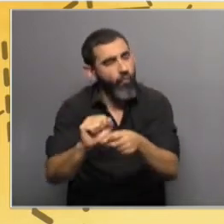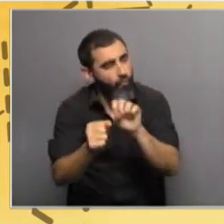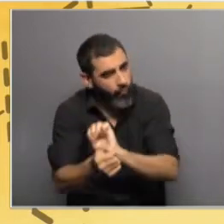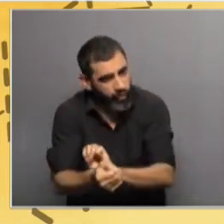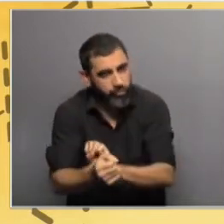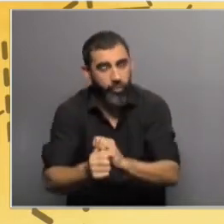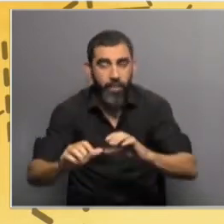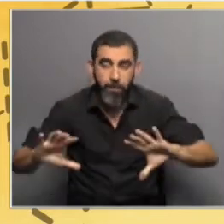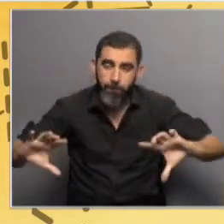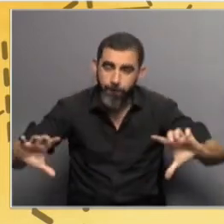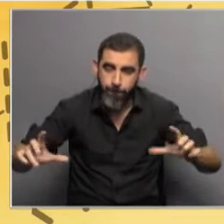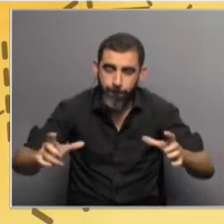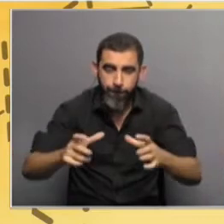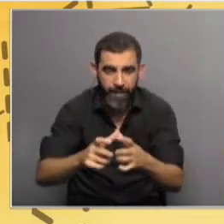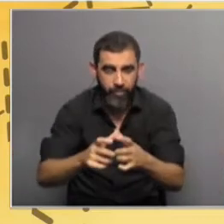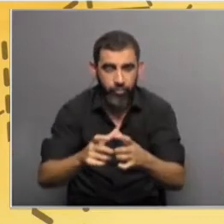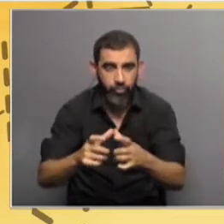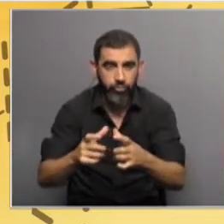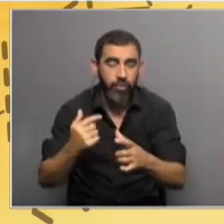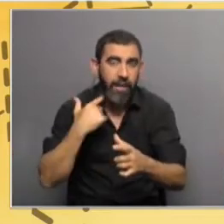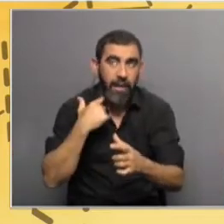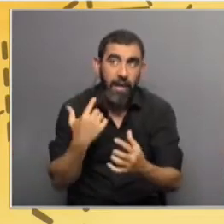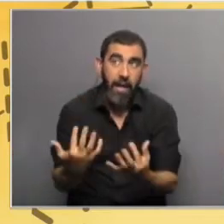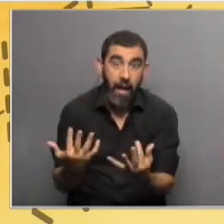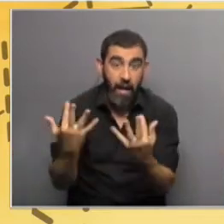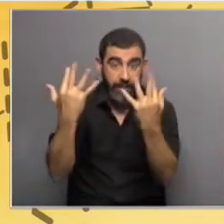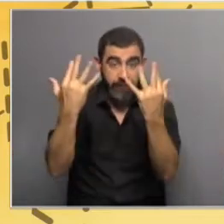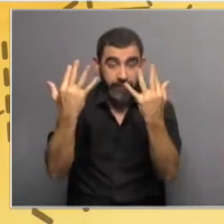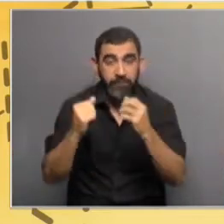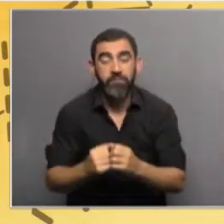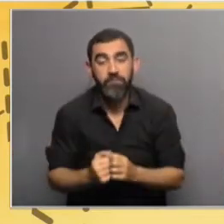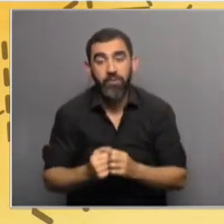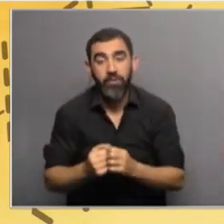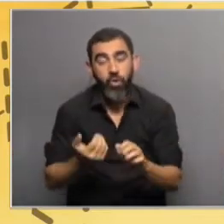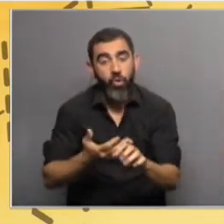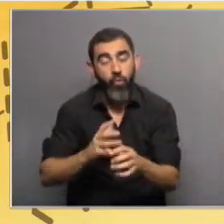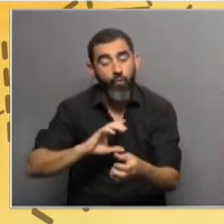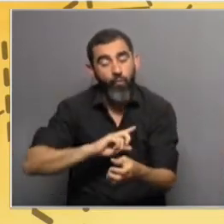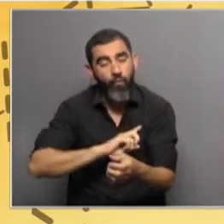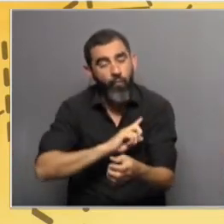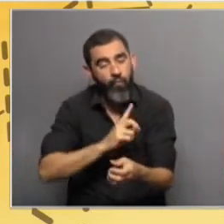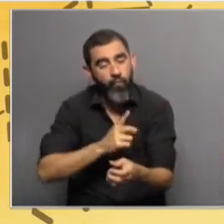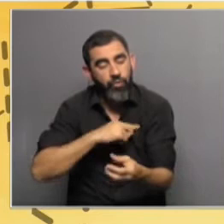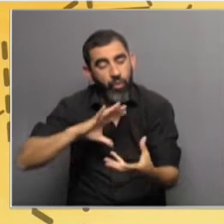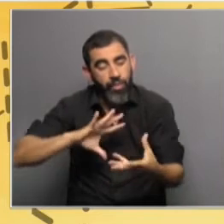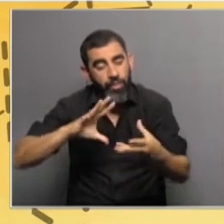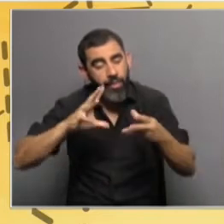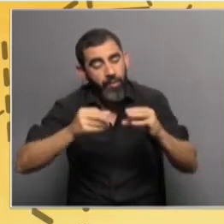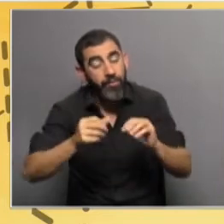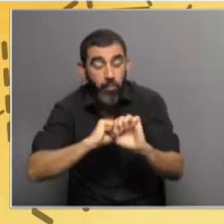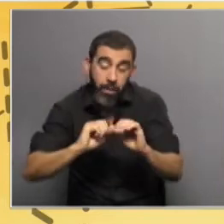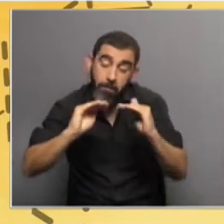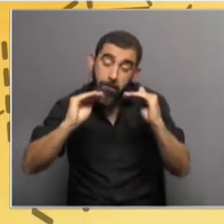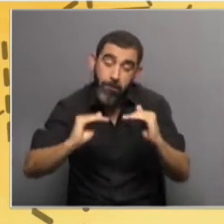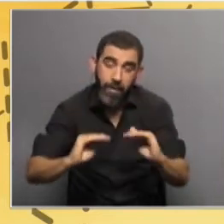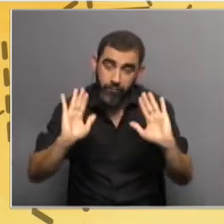evitar esas emisiones, los esfuerzos de adaptación tal vez no tengan que ser tan